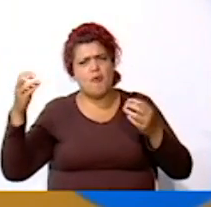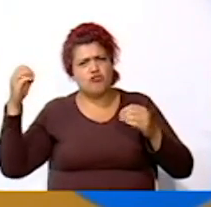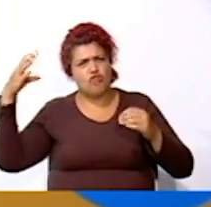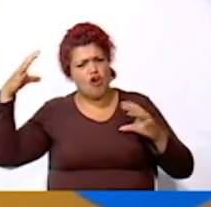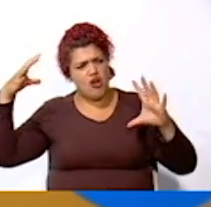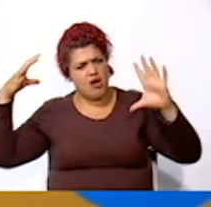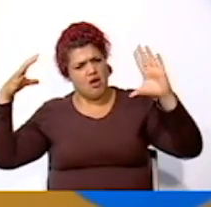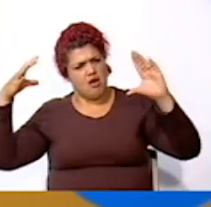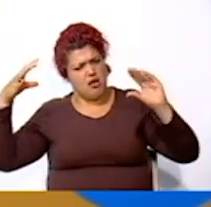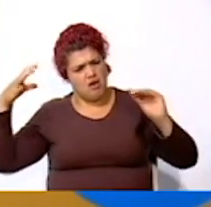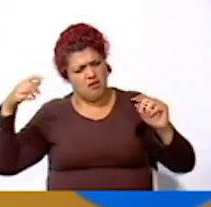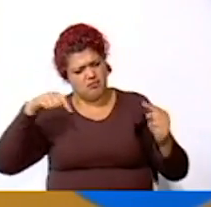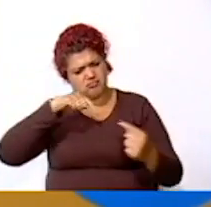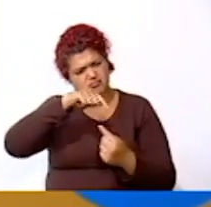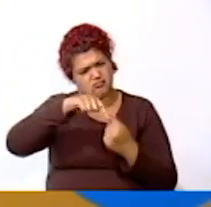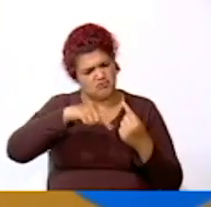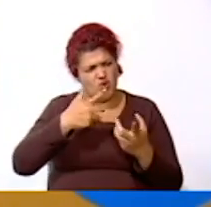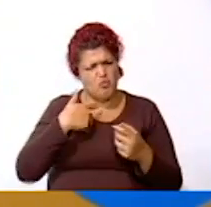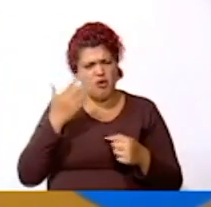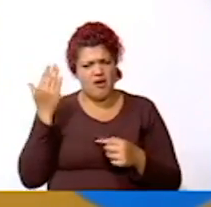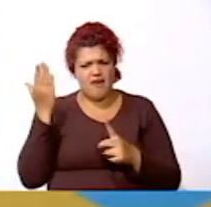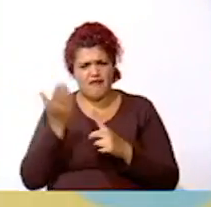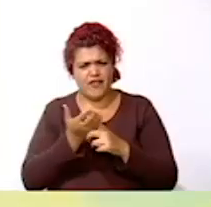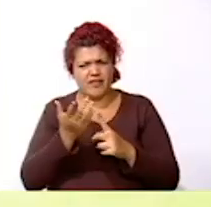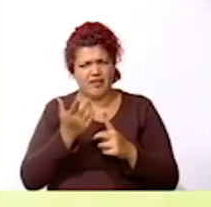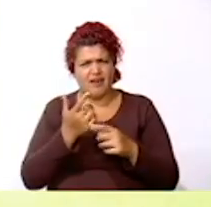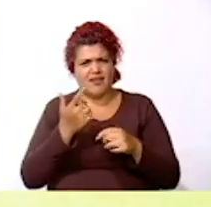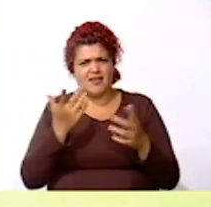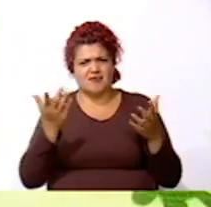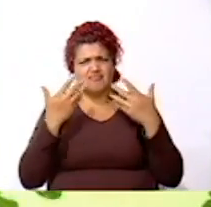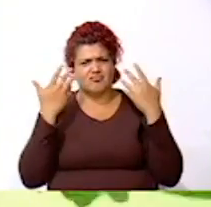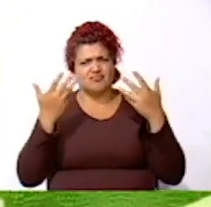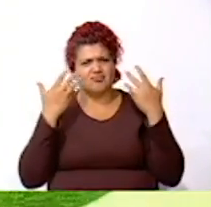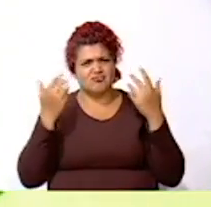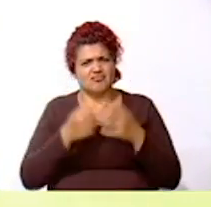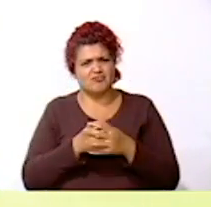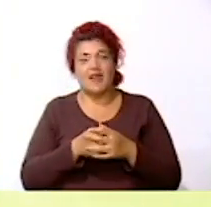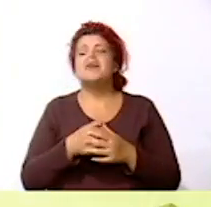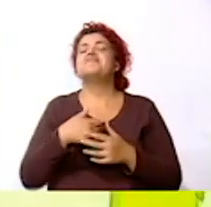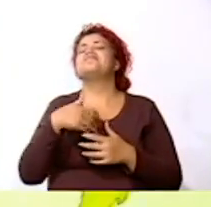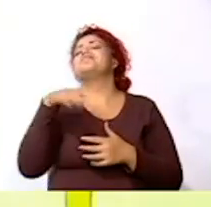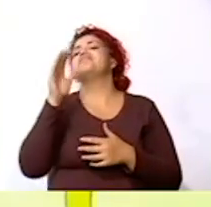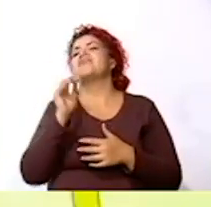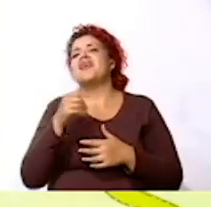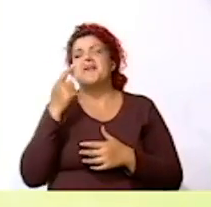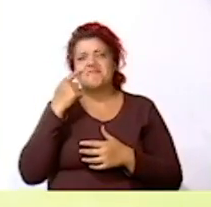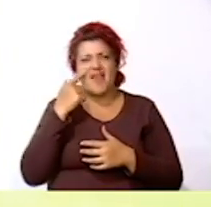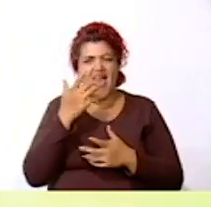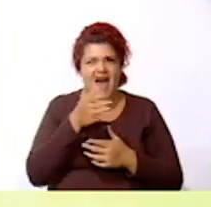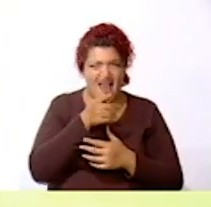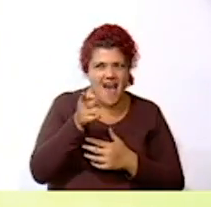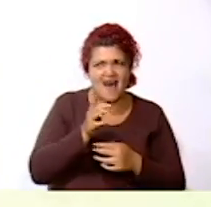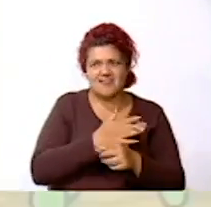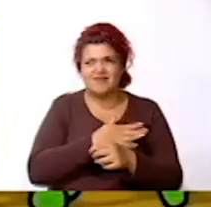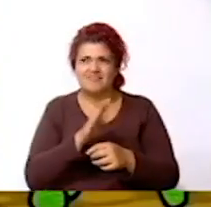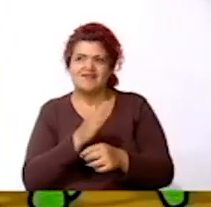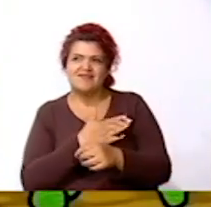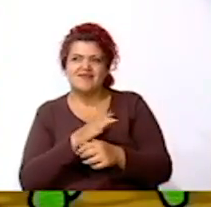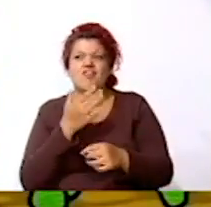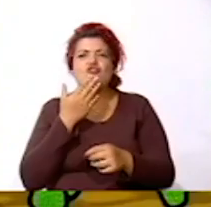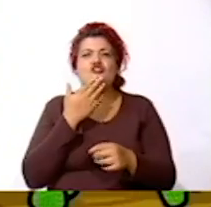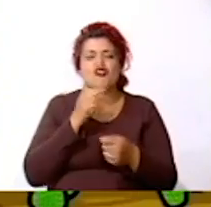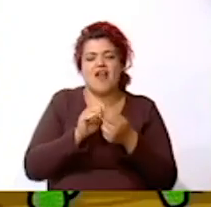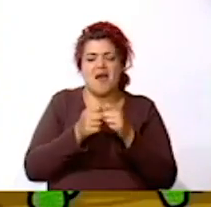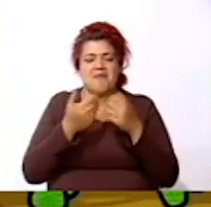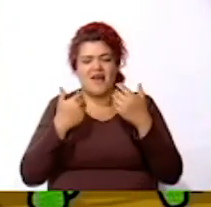las condiciones Del tiempo Vamos a verlo Sabías que hay un personaje Que cambia de color